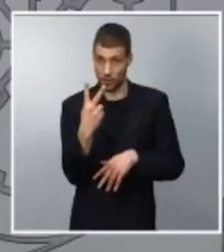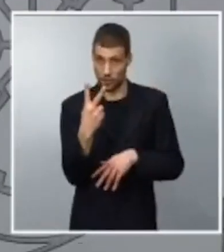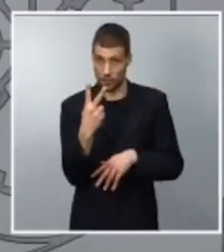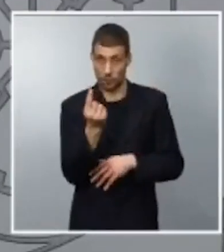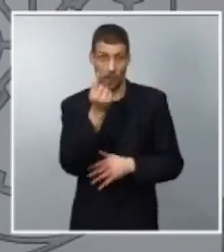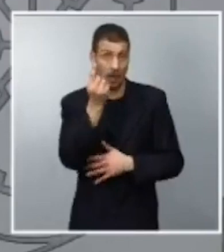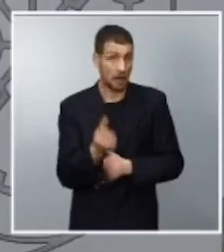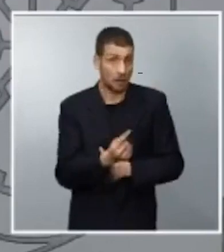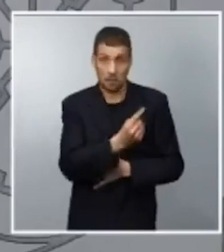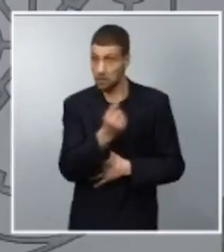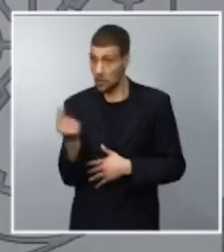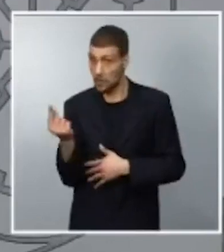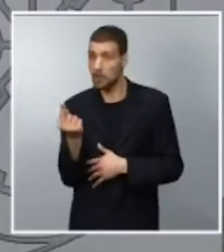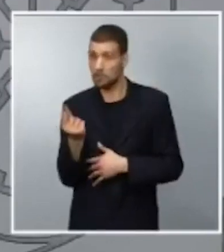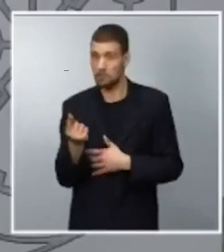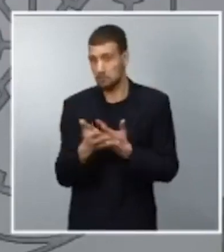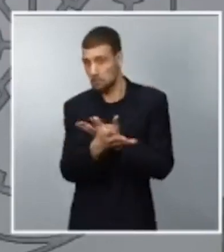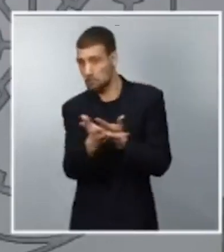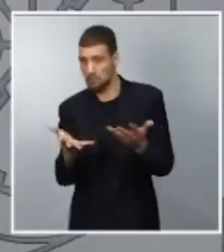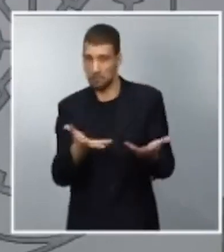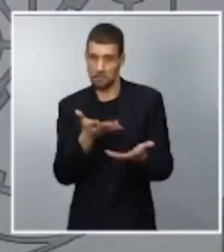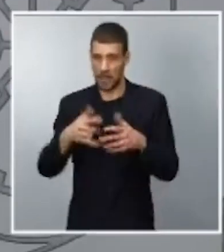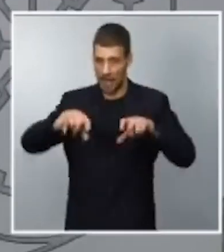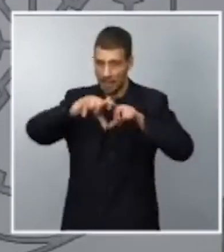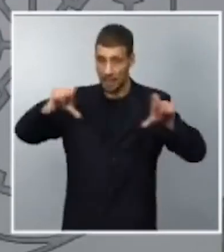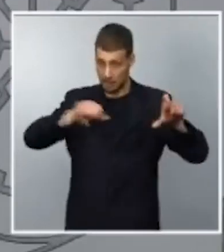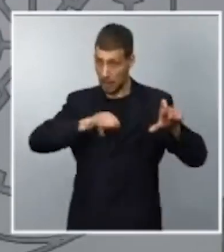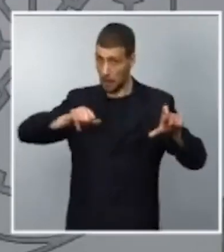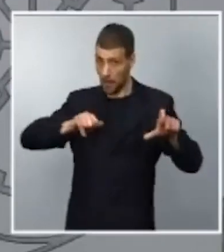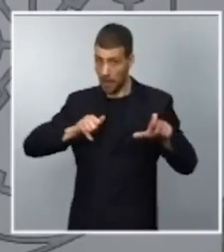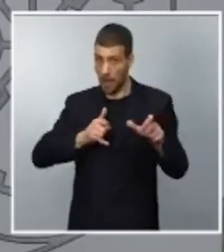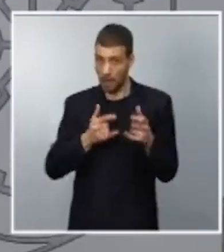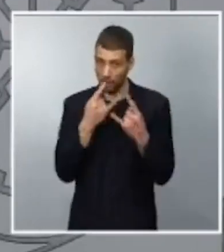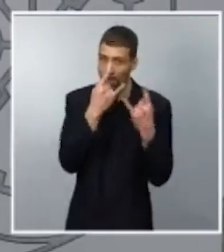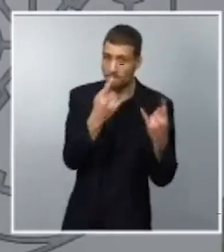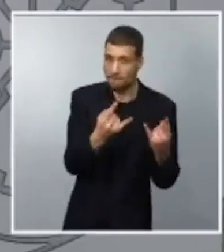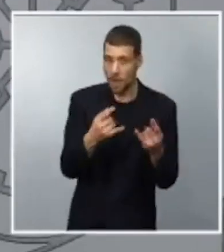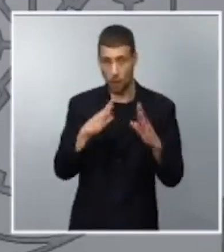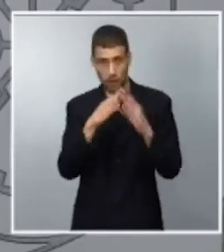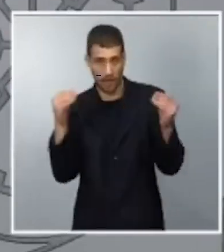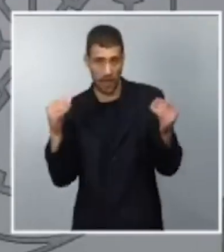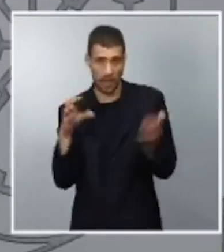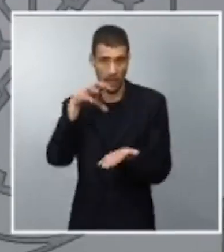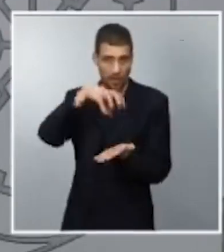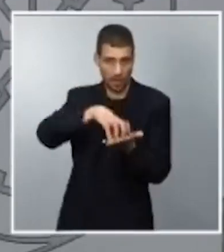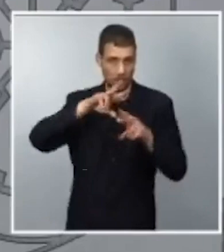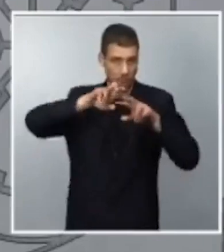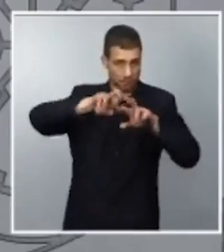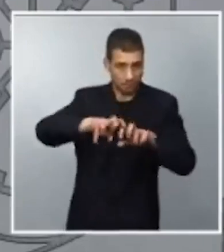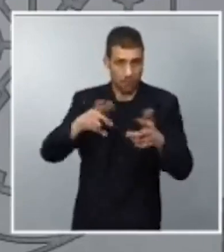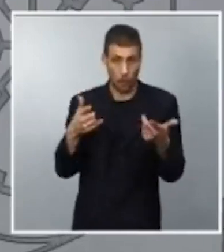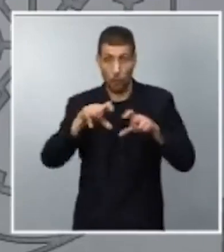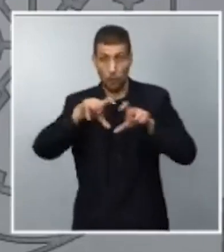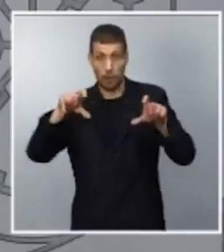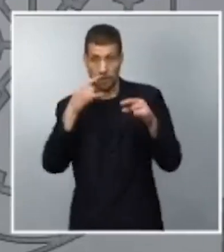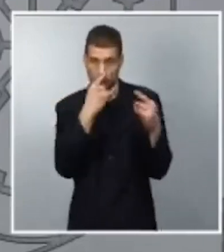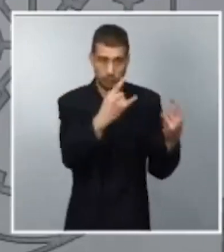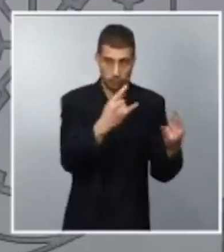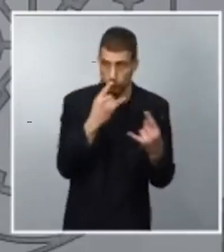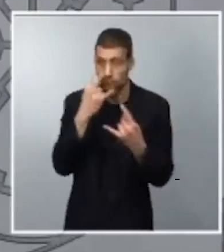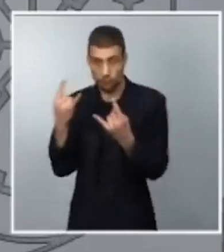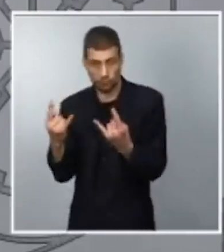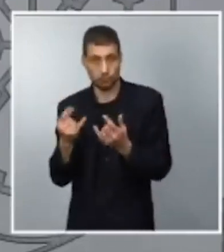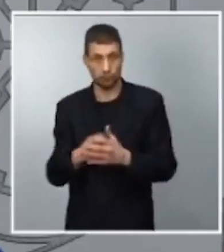entusiasmo por parte de las entidades privadas, me refiero a universidades, centros de investigación y empresas, que han concurrido en las distintas